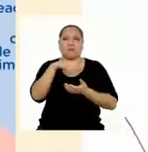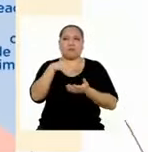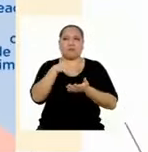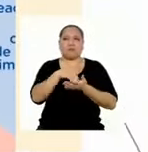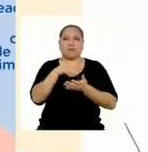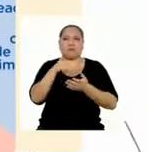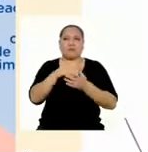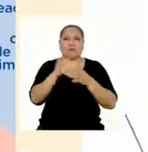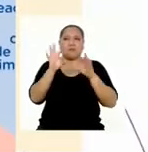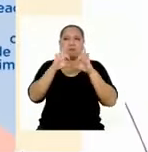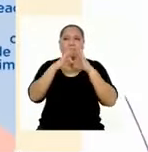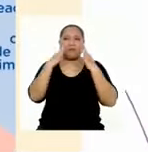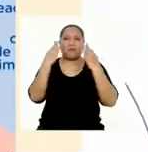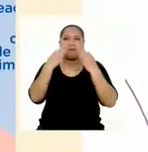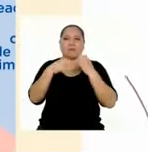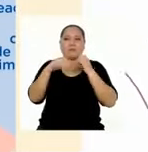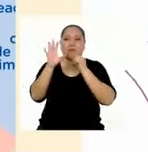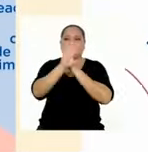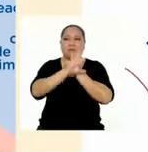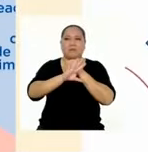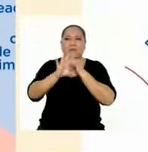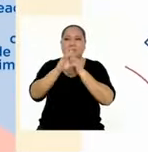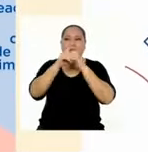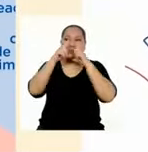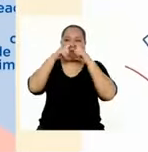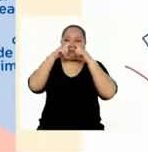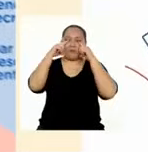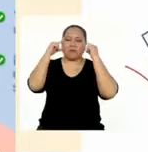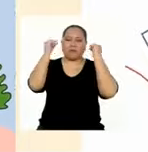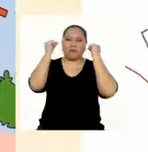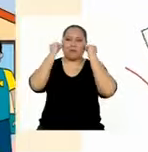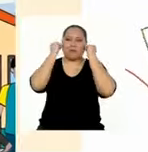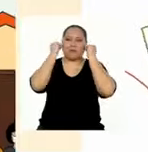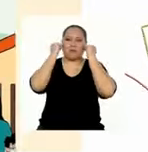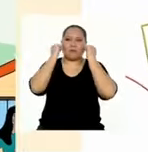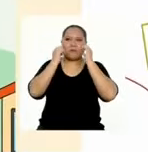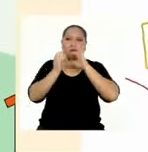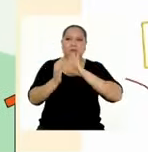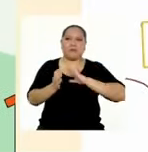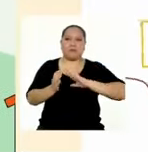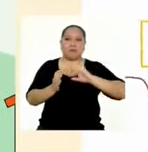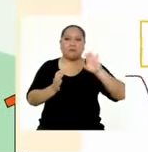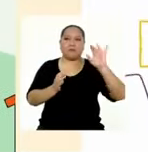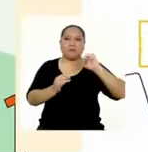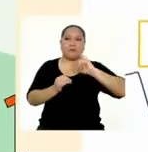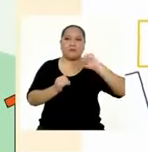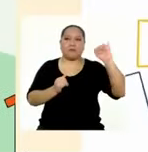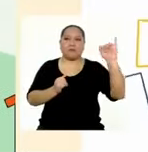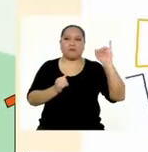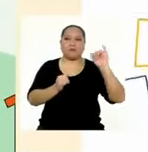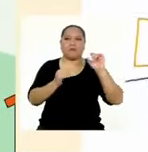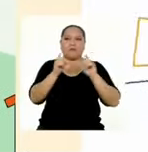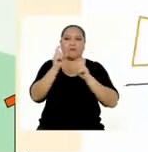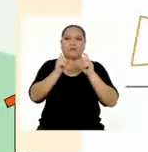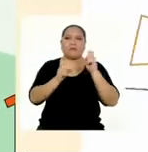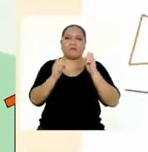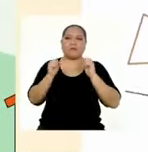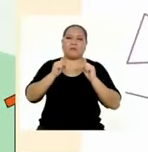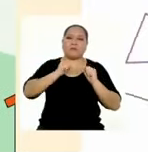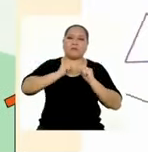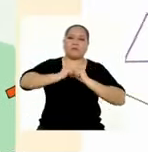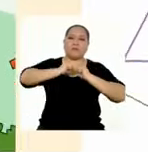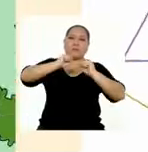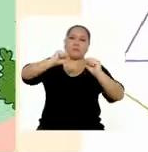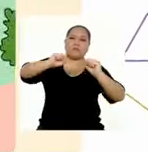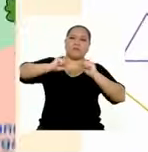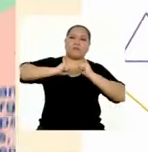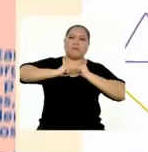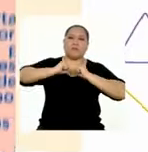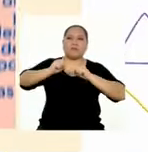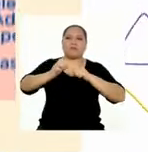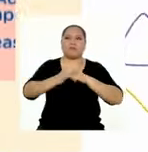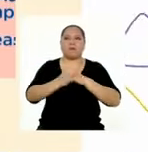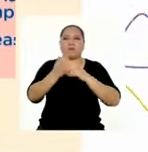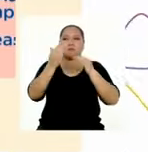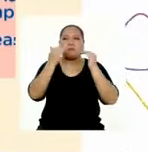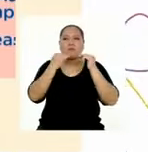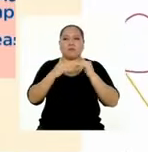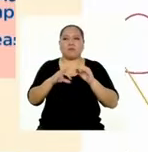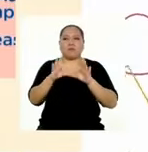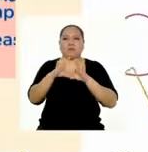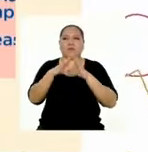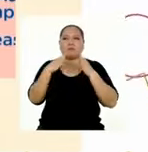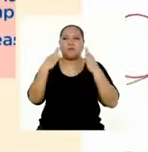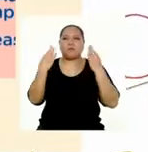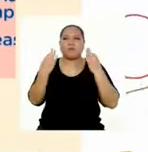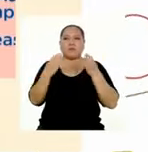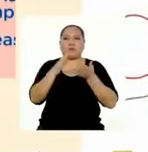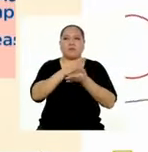centro puso una familia protegida con mascarillas. Arriba a la izquierda, una que está haciendo ejercicio. Abajo